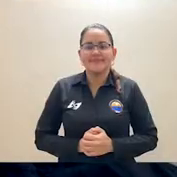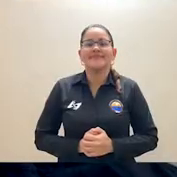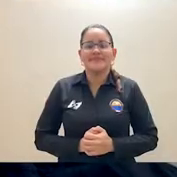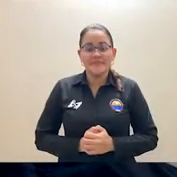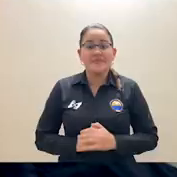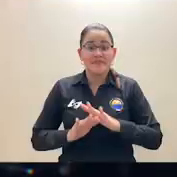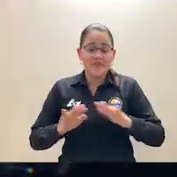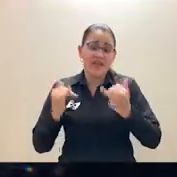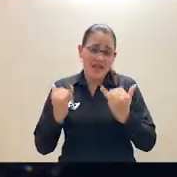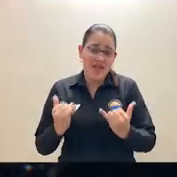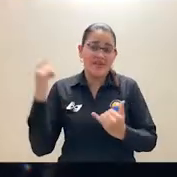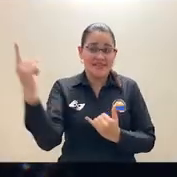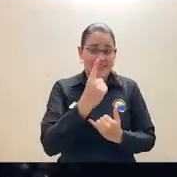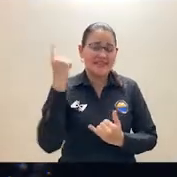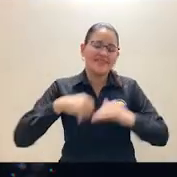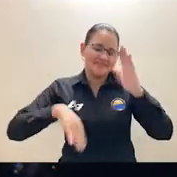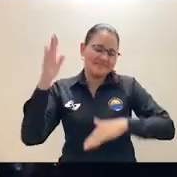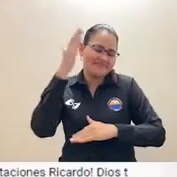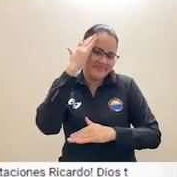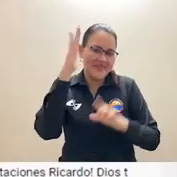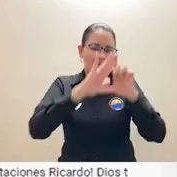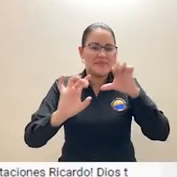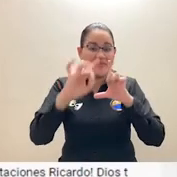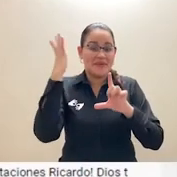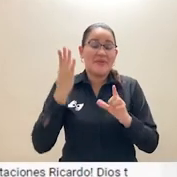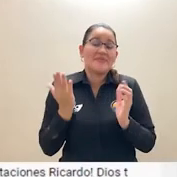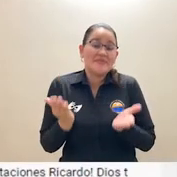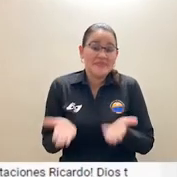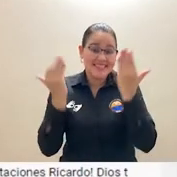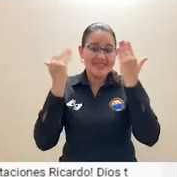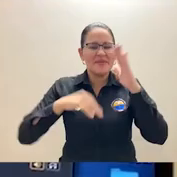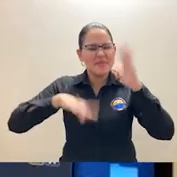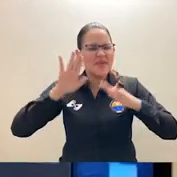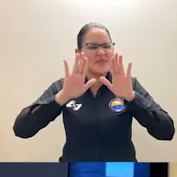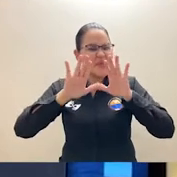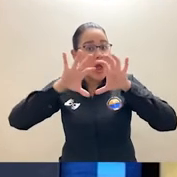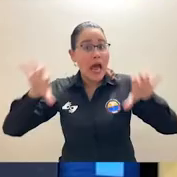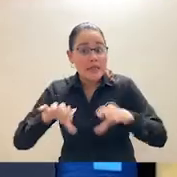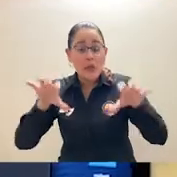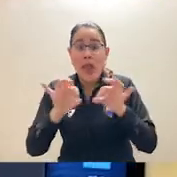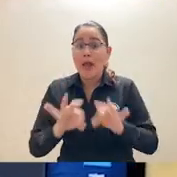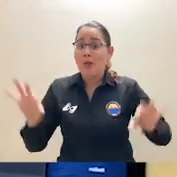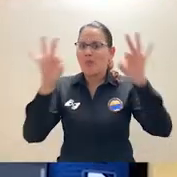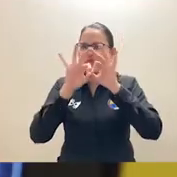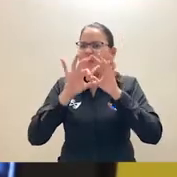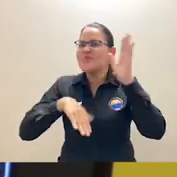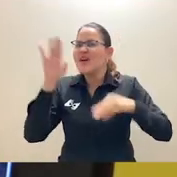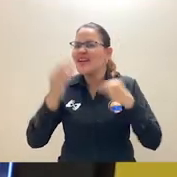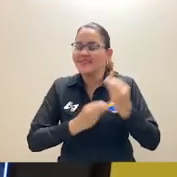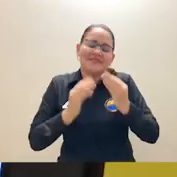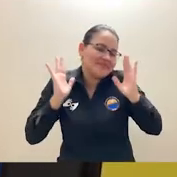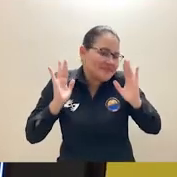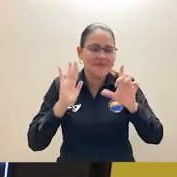En los tiempos actuales, la virtualidad ha sido el aliado por excelencia de las actividades de relevancia que hacen parte de la cotidianidad